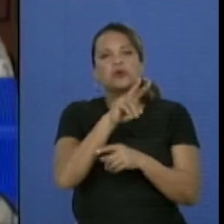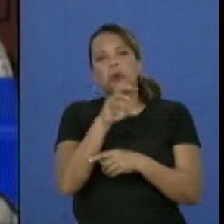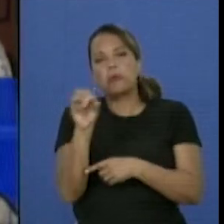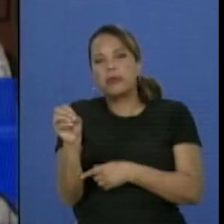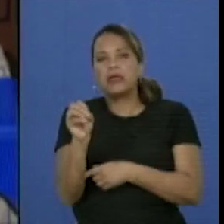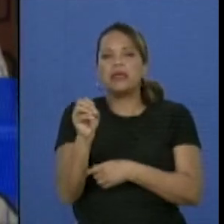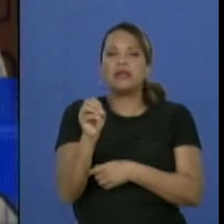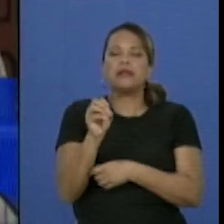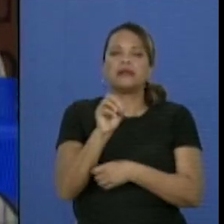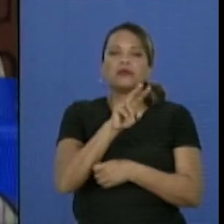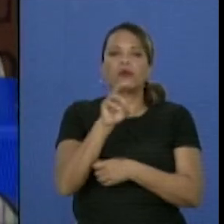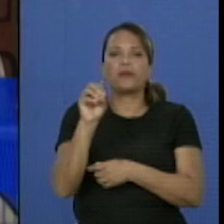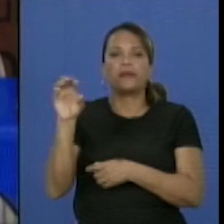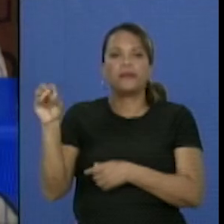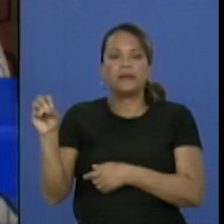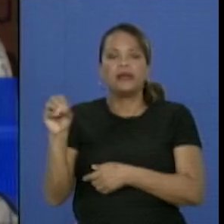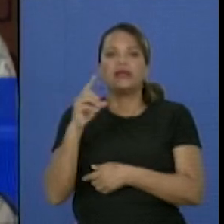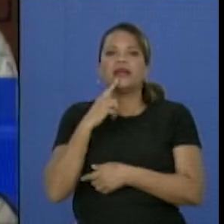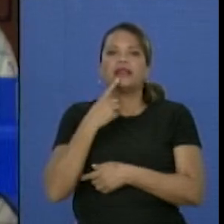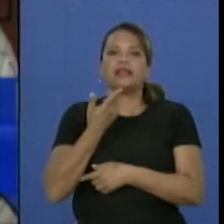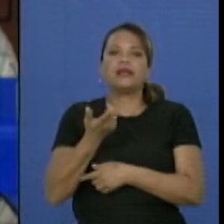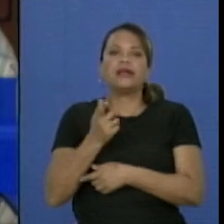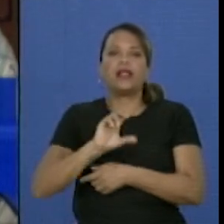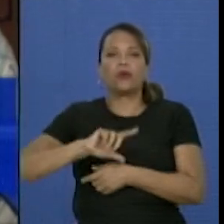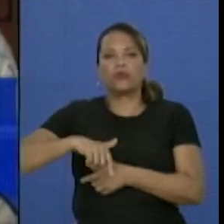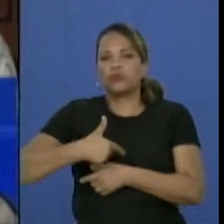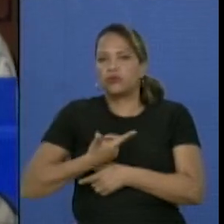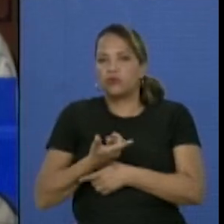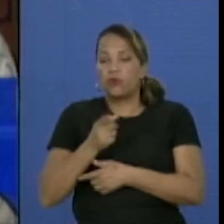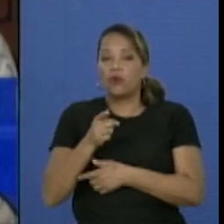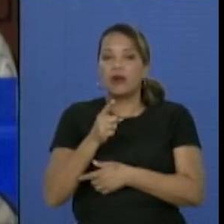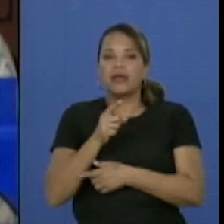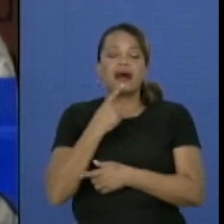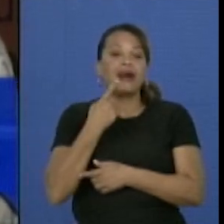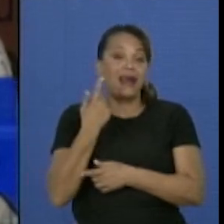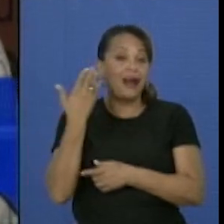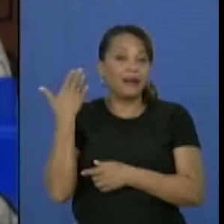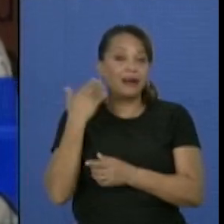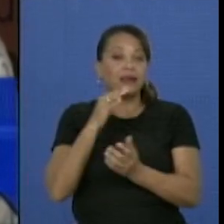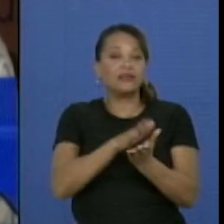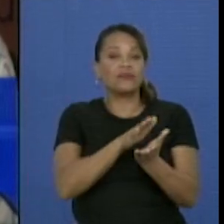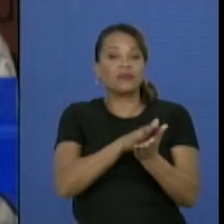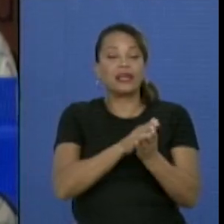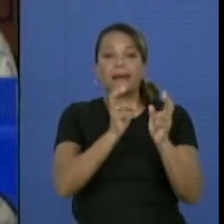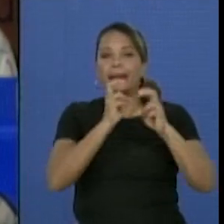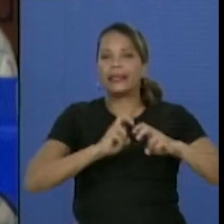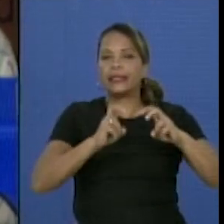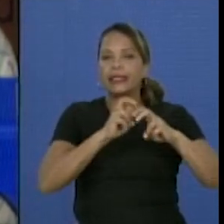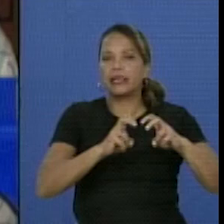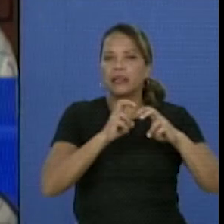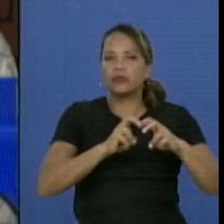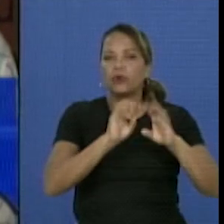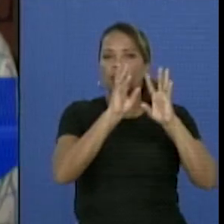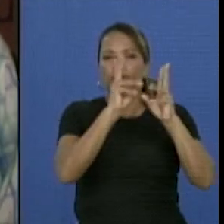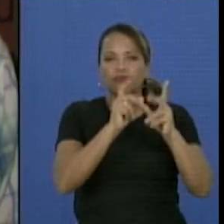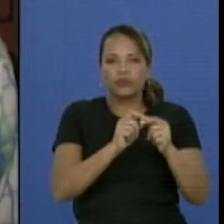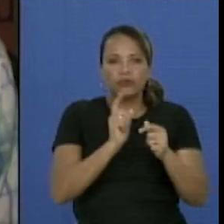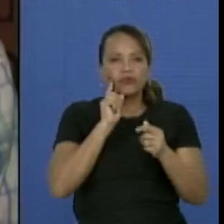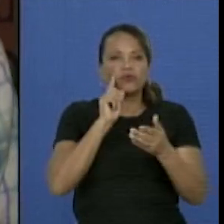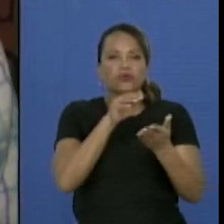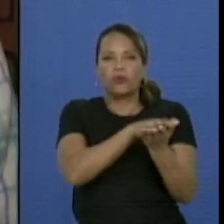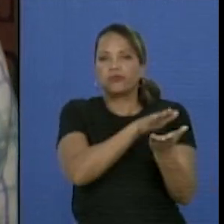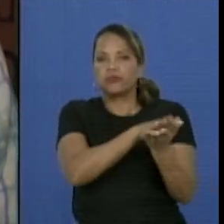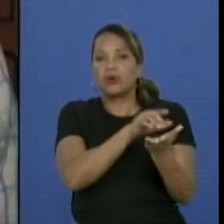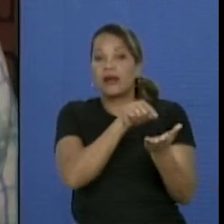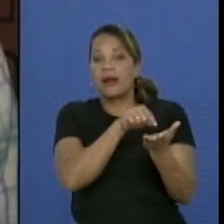a raíz de la segunda encuesta nacional de consumo cultural, donde ya acumulábamos un conjunto de investigaciones, de resultados concretos,